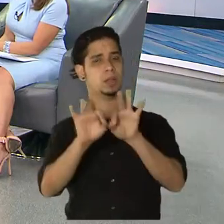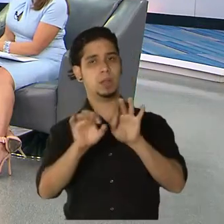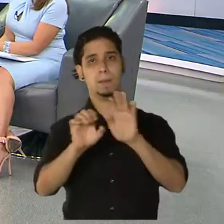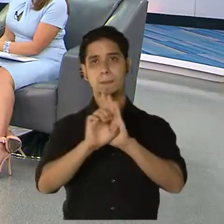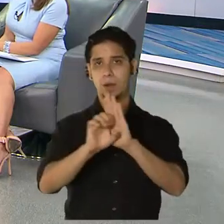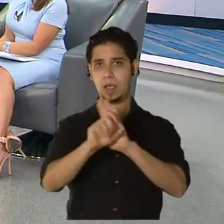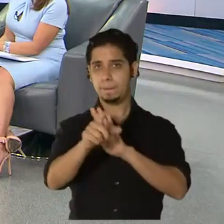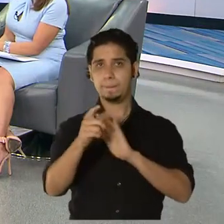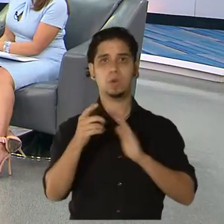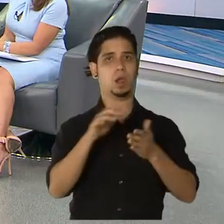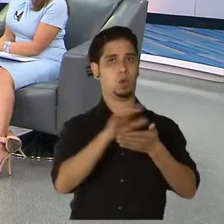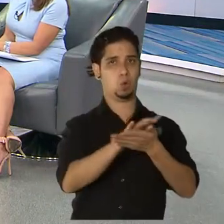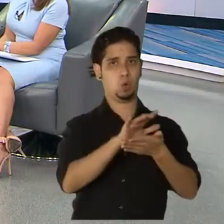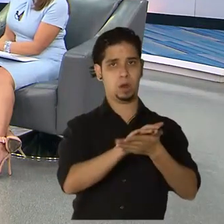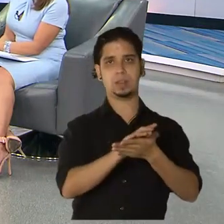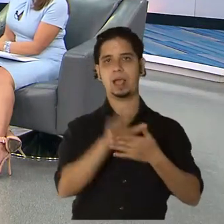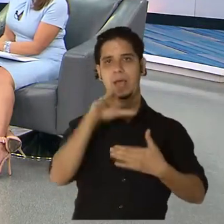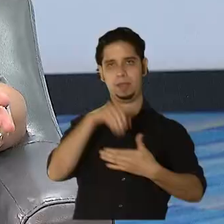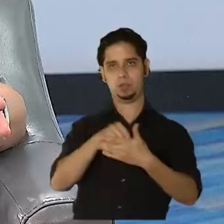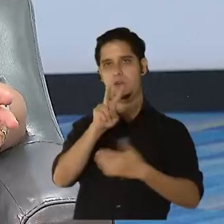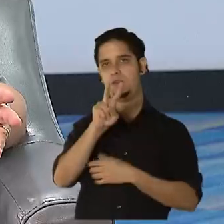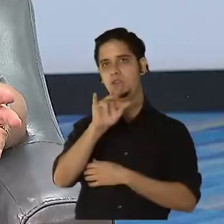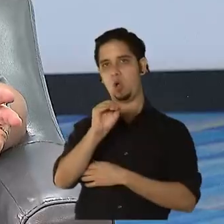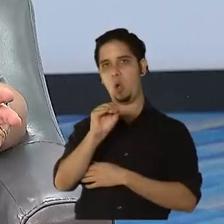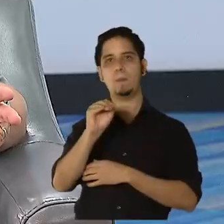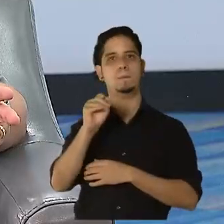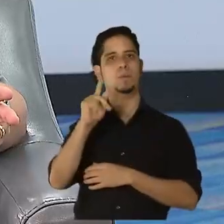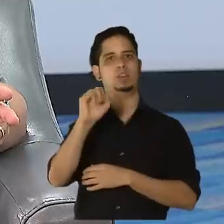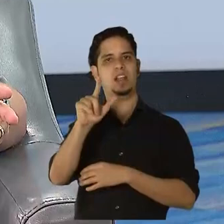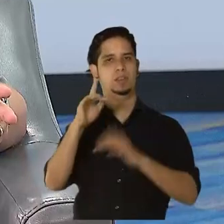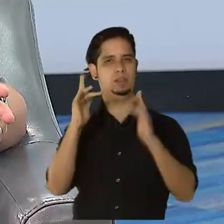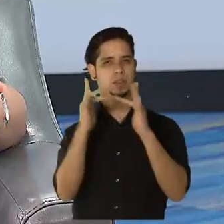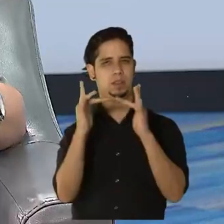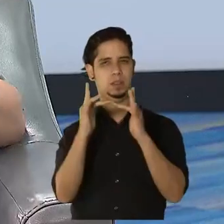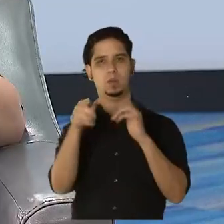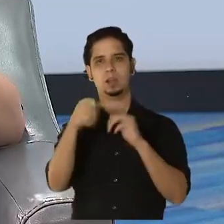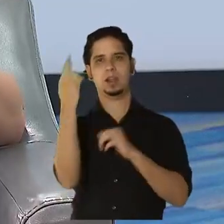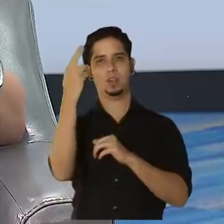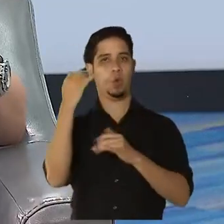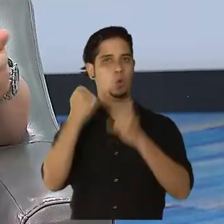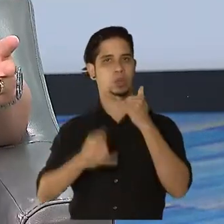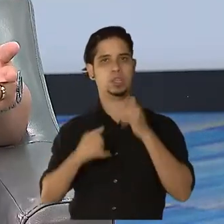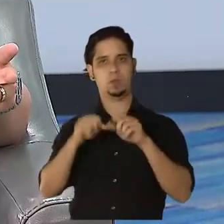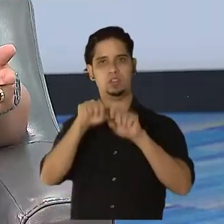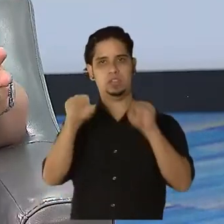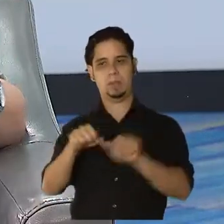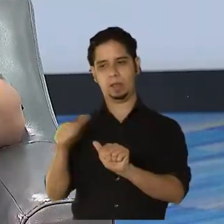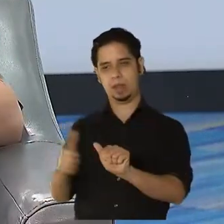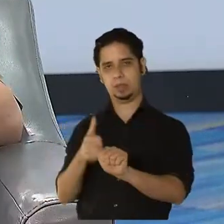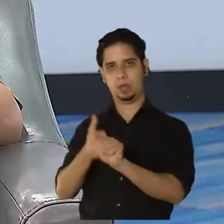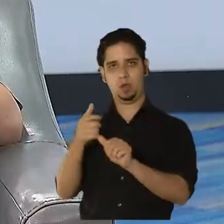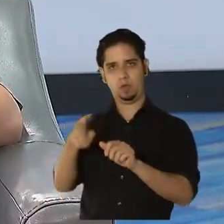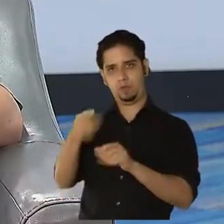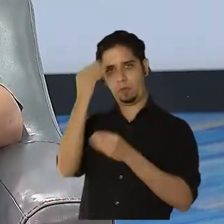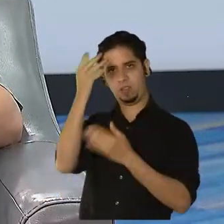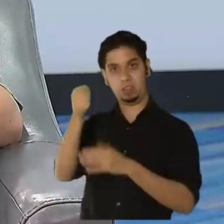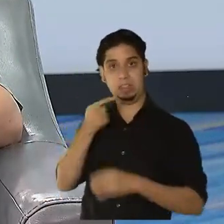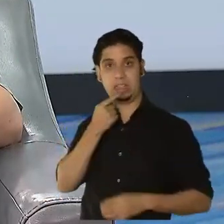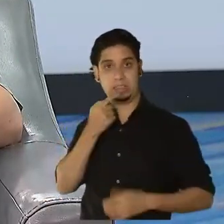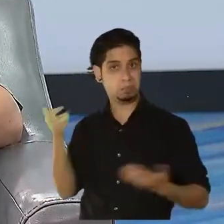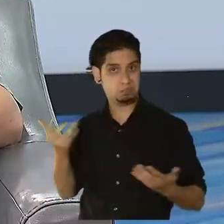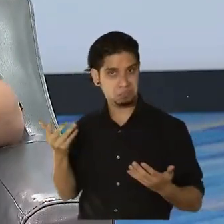de las escuelas públicas están en el bioportal, por eso salió el último informe del sistema de rastreo que decían de los estudiantes y